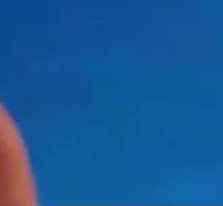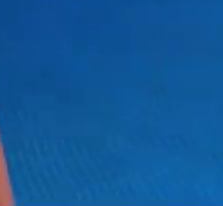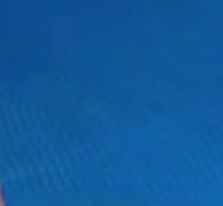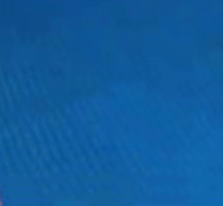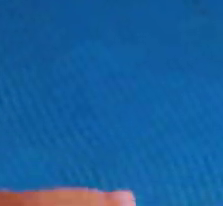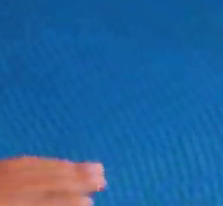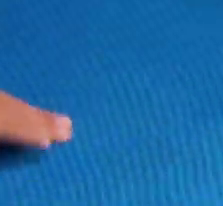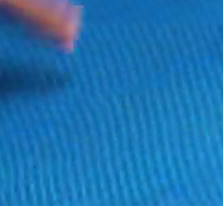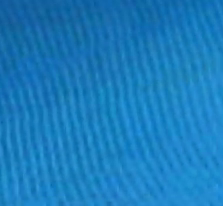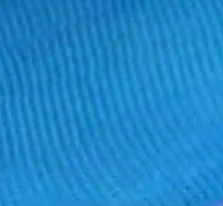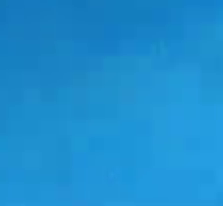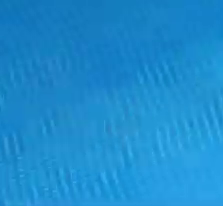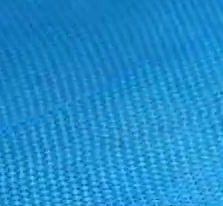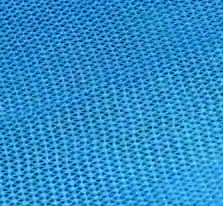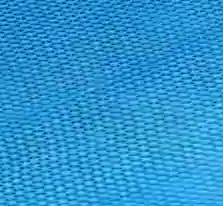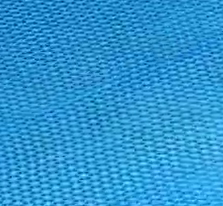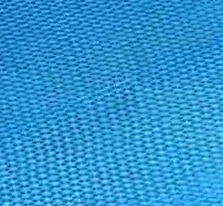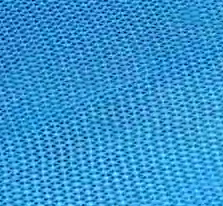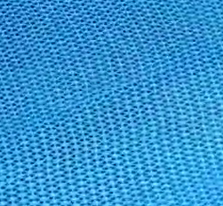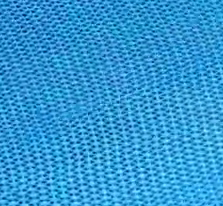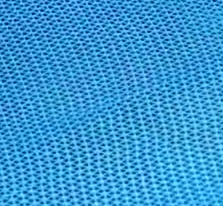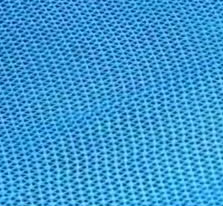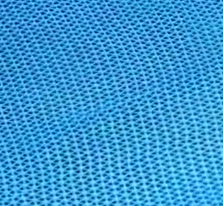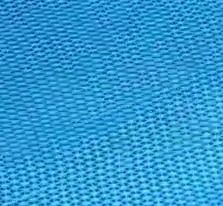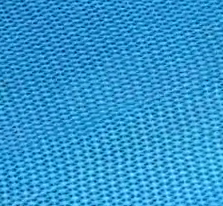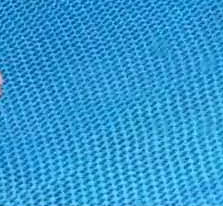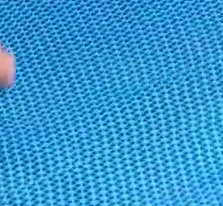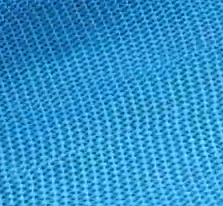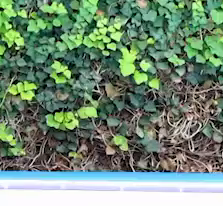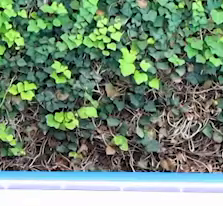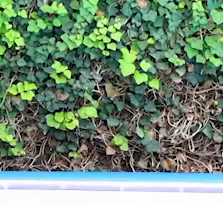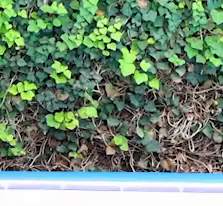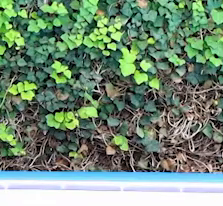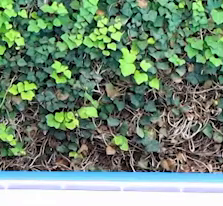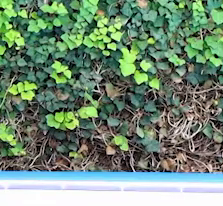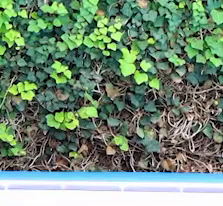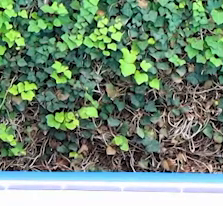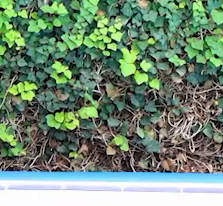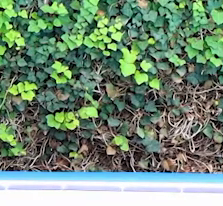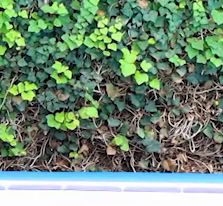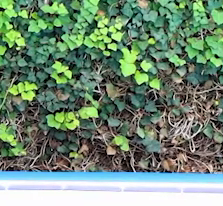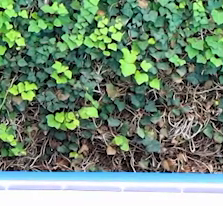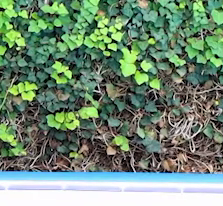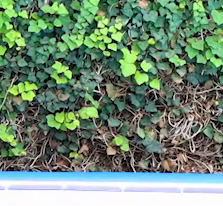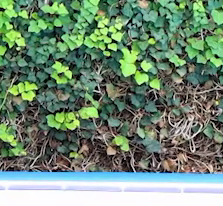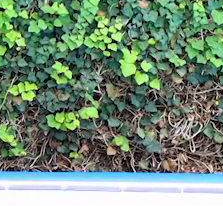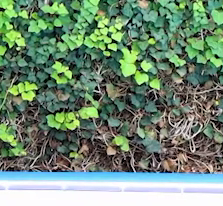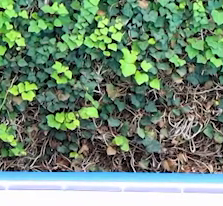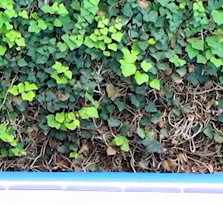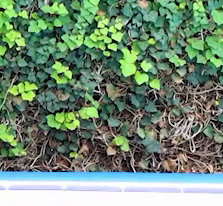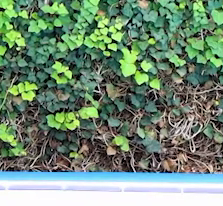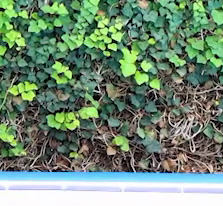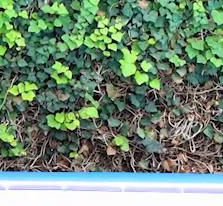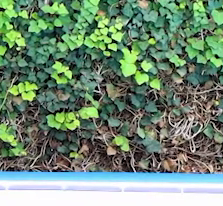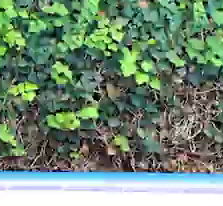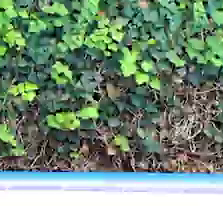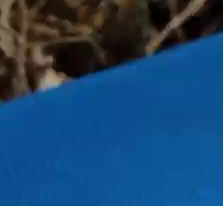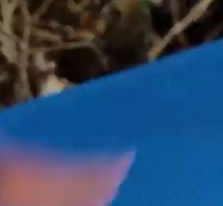los brazos. Extensión de brazo. Bien. Derecha, izquierda. Bien estirado al frente.